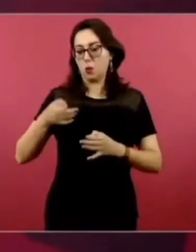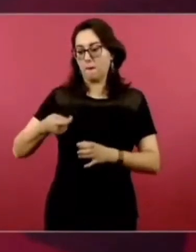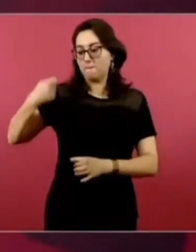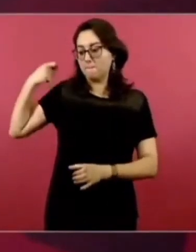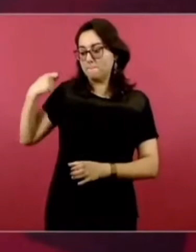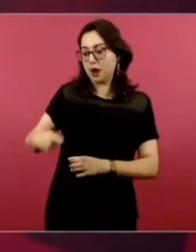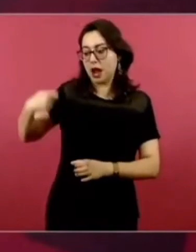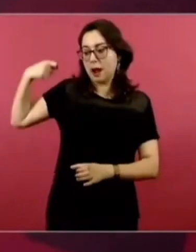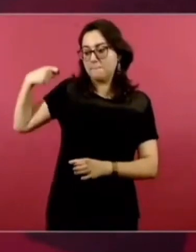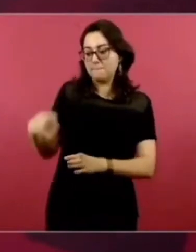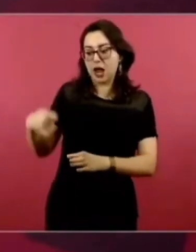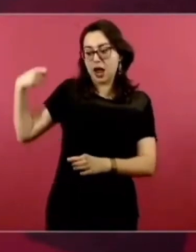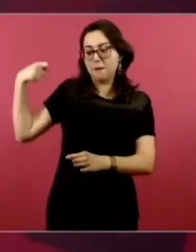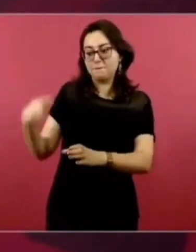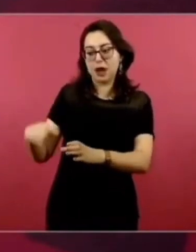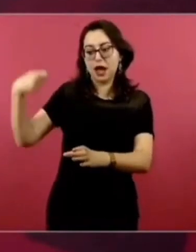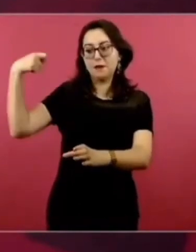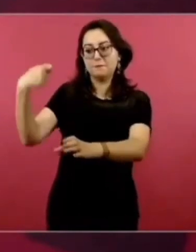Estados Unidos.